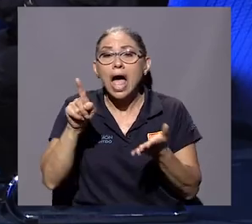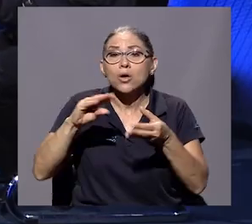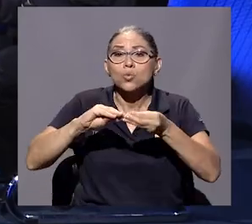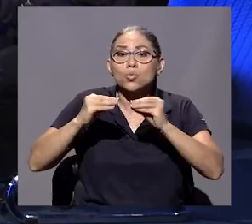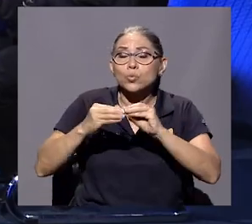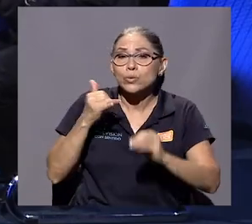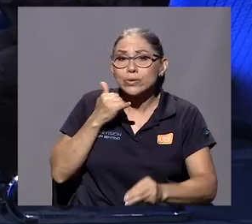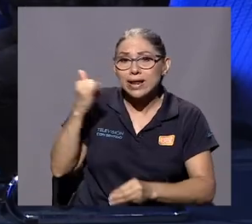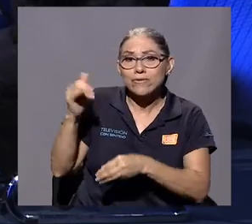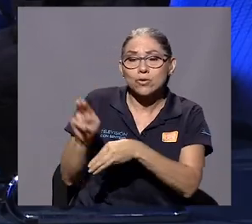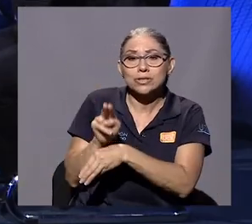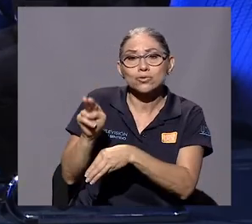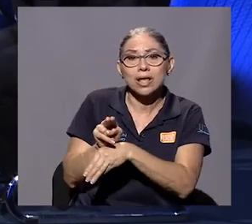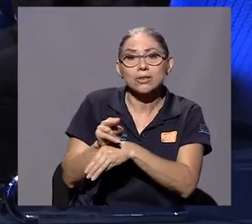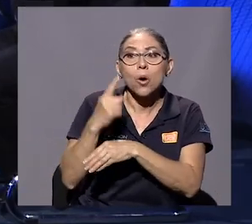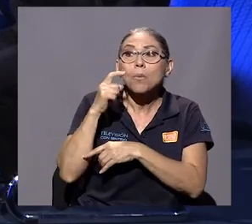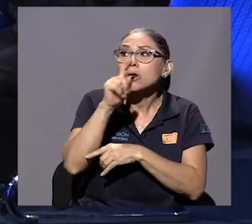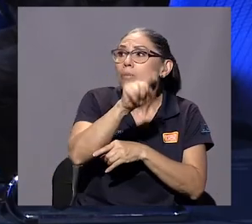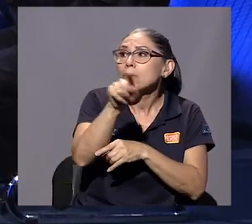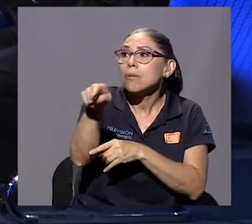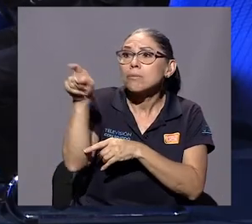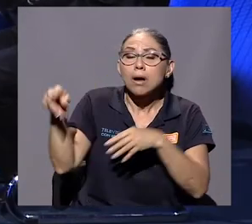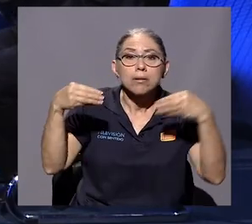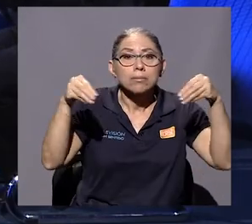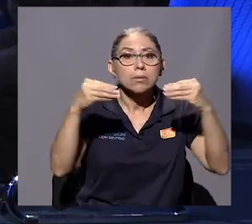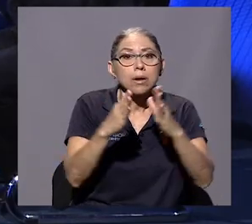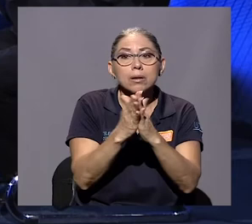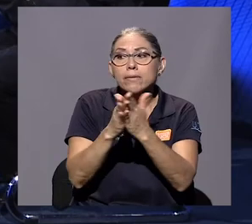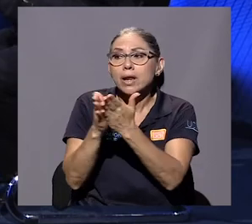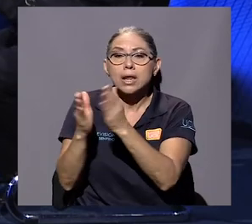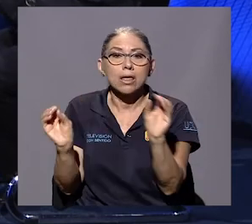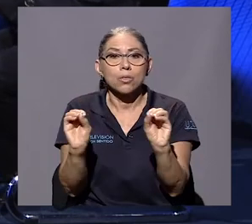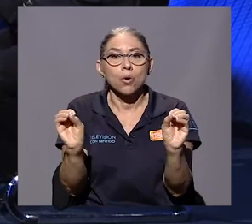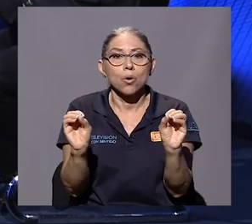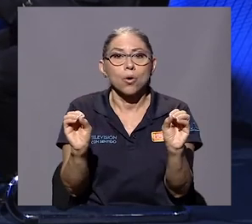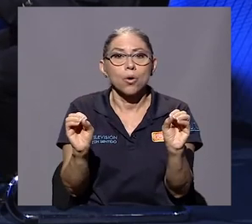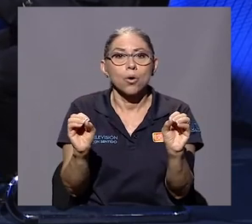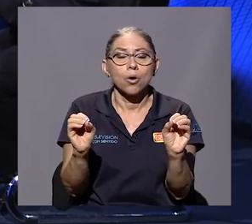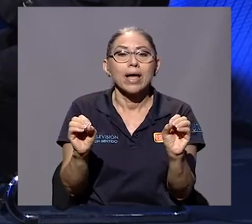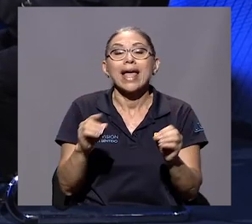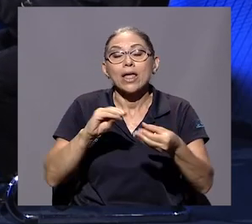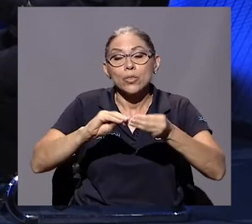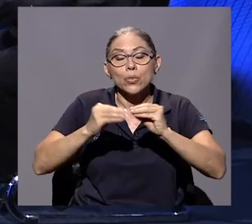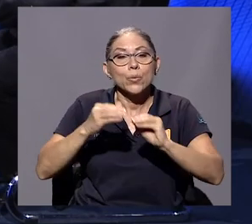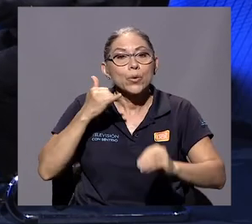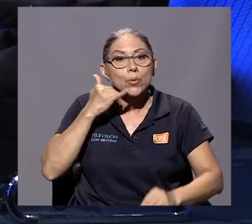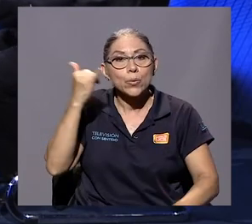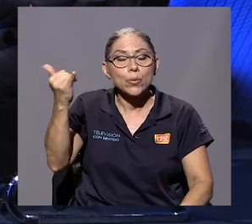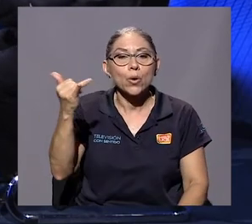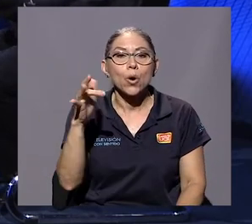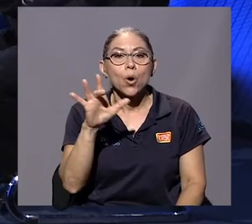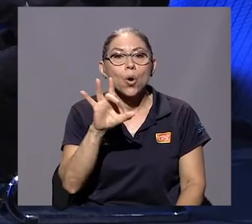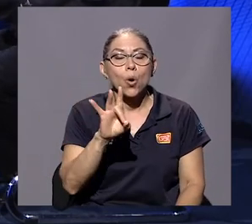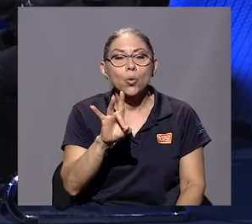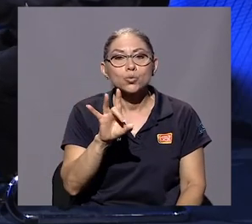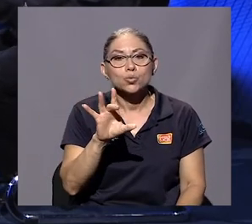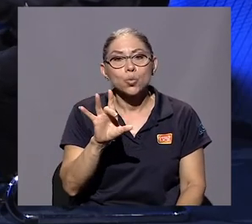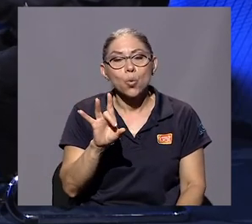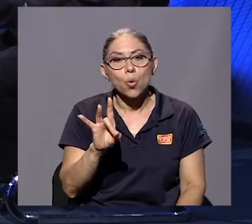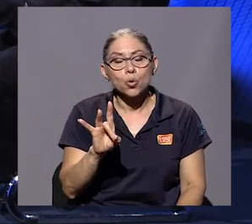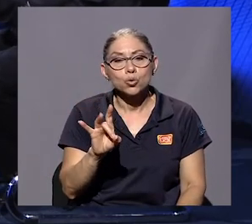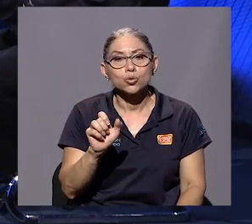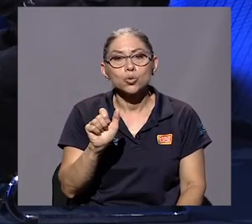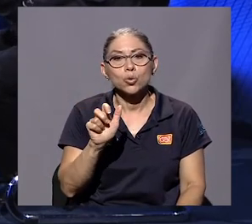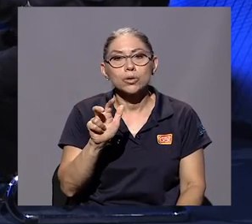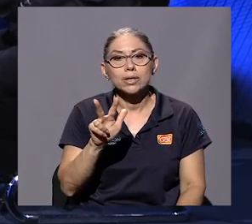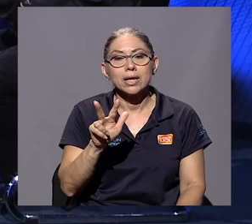Hay un teléfono, que estamos usando, porque en la librería no lo tenemos, por las dificultades que ha habido. Con la pandemia, sí. El teléfono es el 8-8